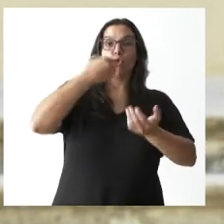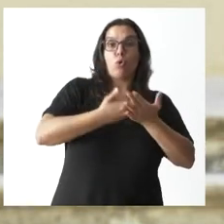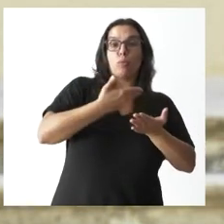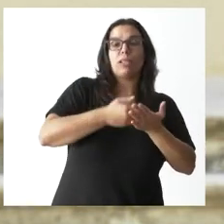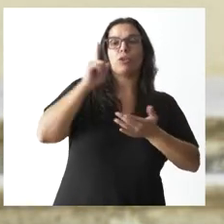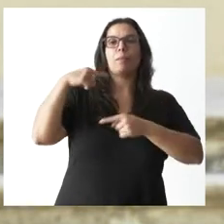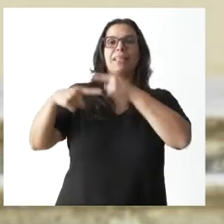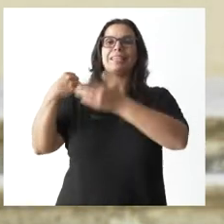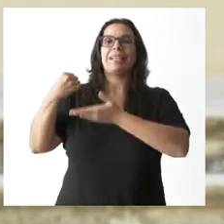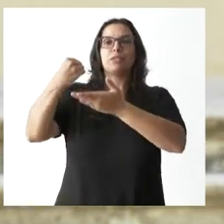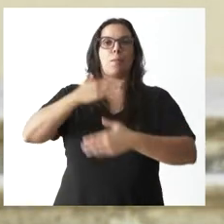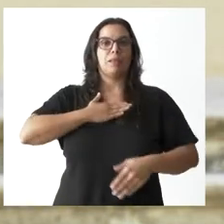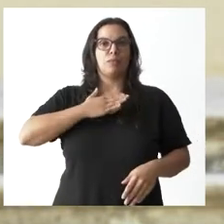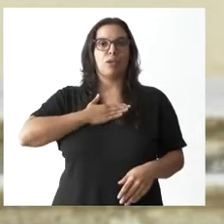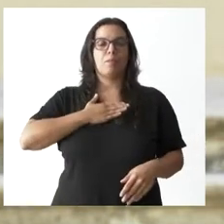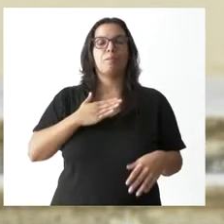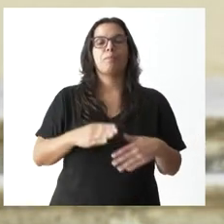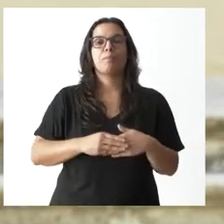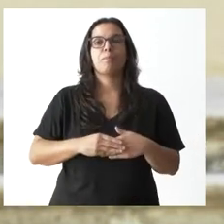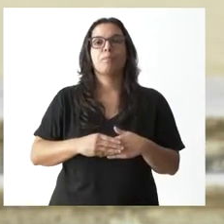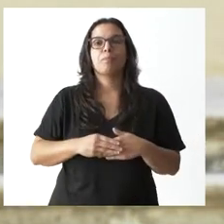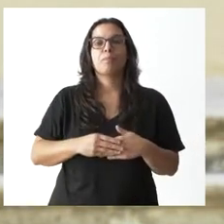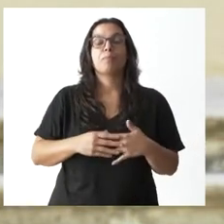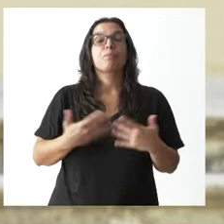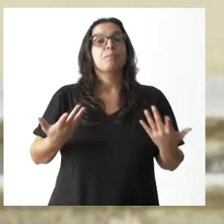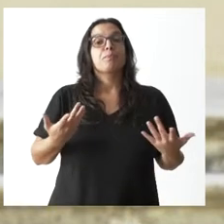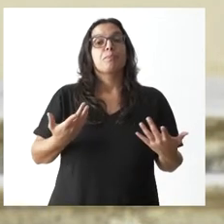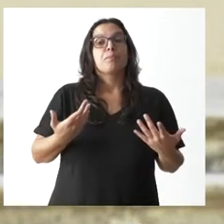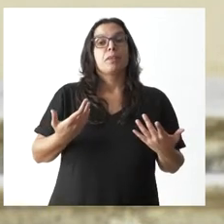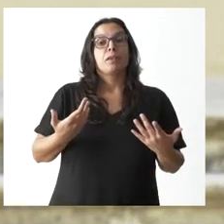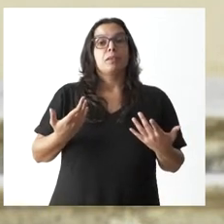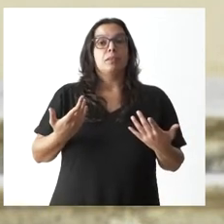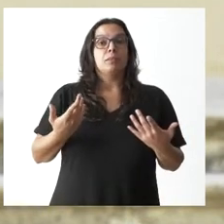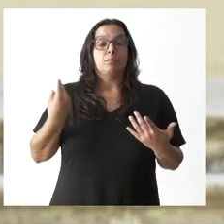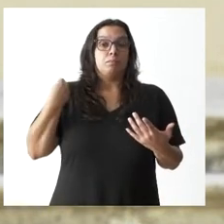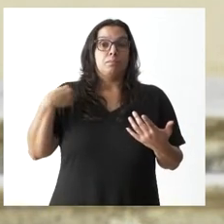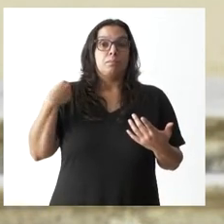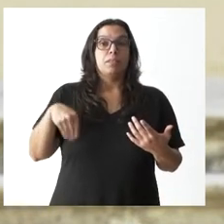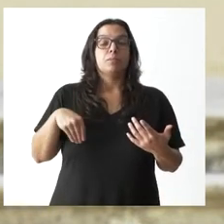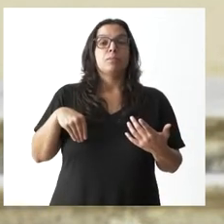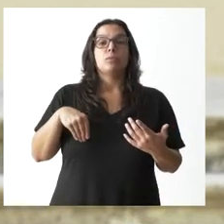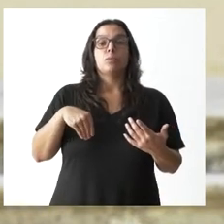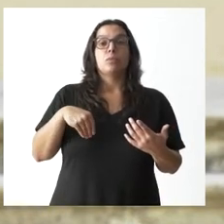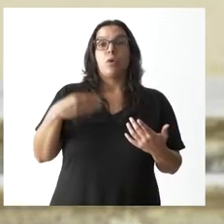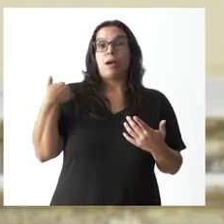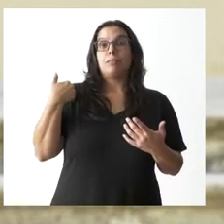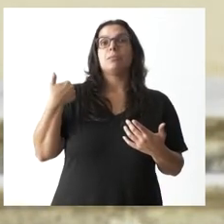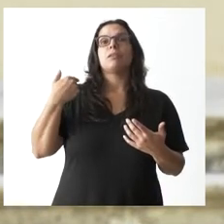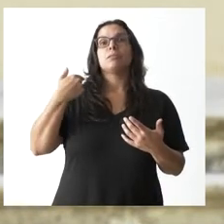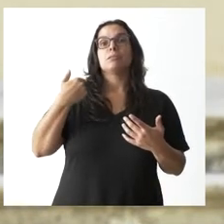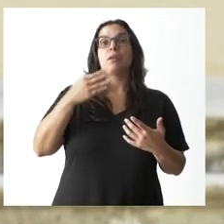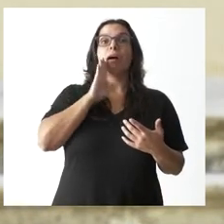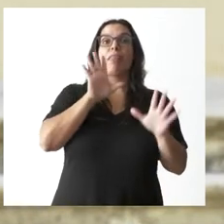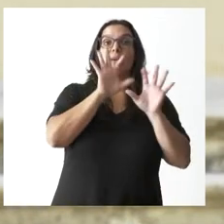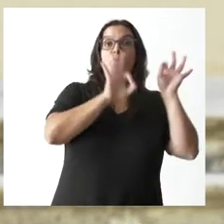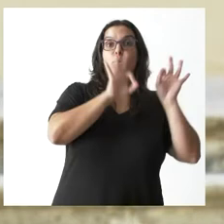transmisiones patrimoniales. Vamos a incrementar, como en la deducción anterior, un 10% el valor de